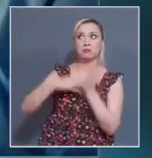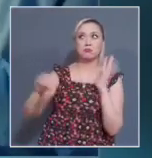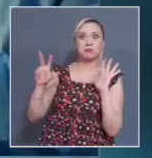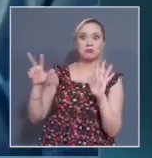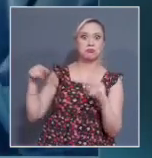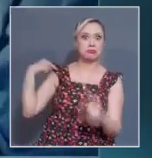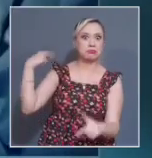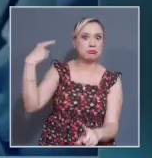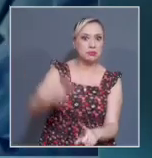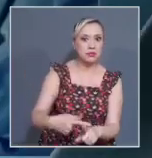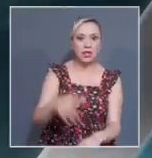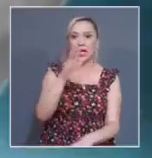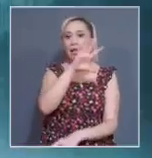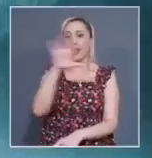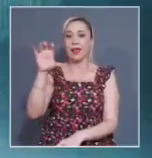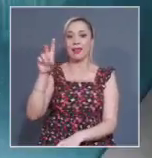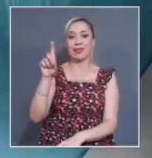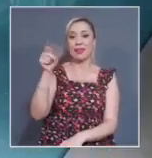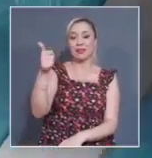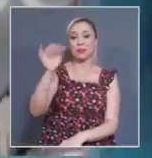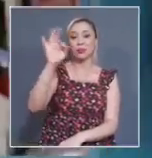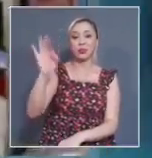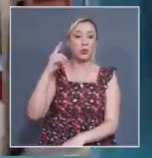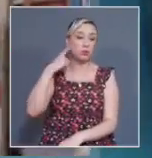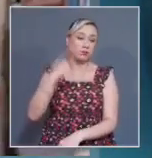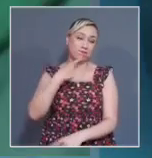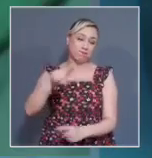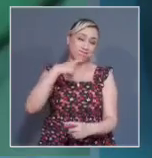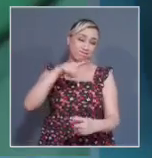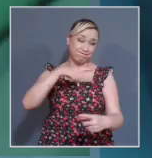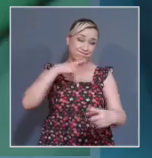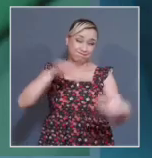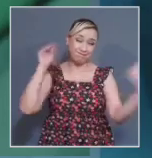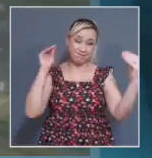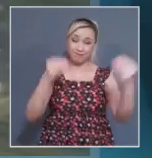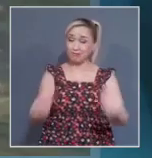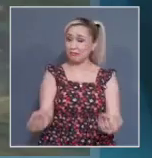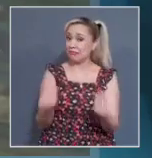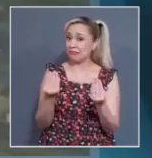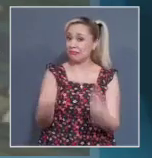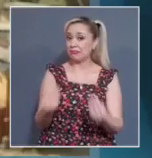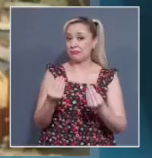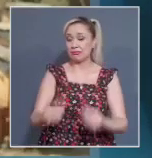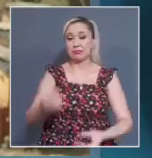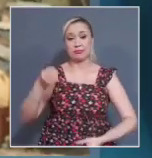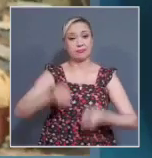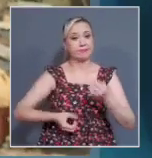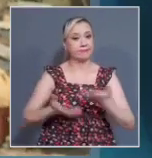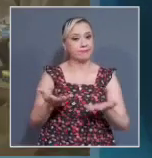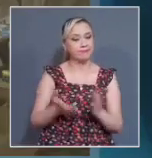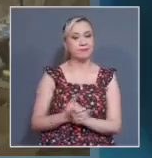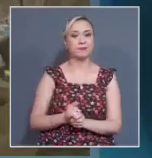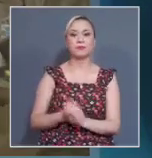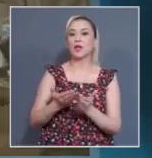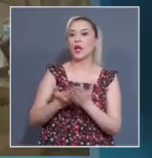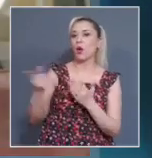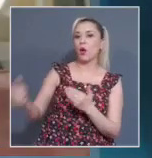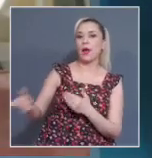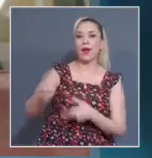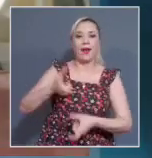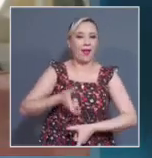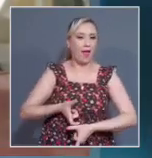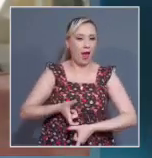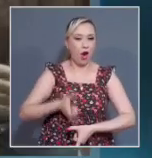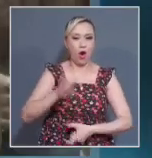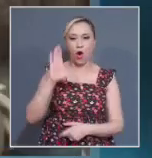536%. El Consejo Nacional para Prevenir la Discriminación señaló que existe violencia